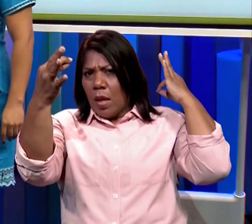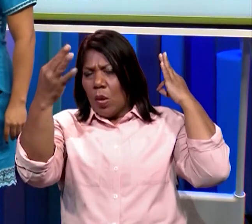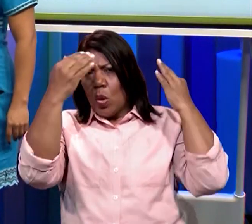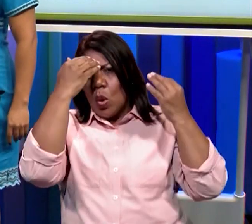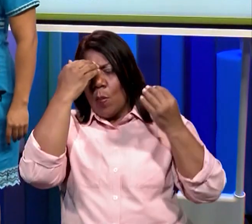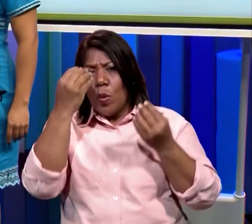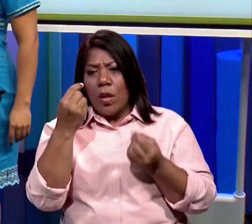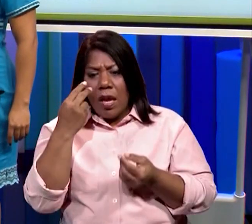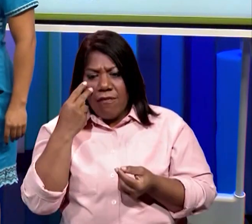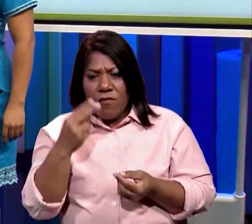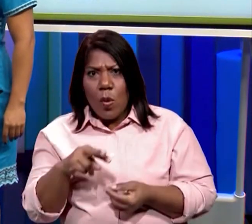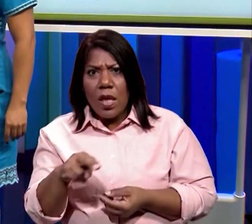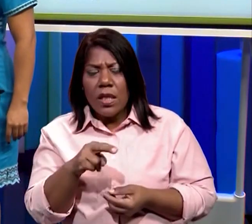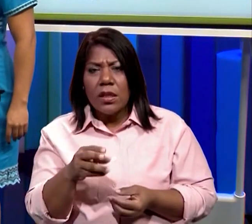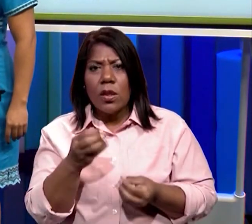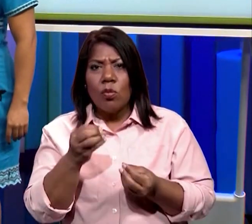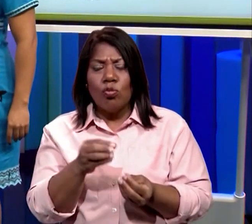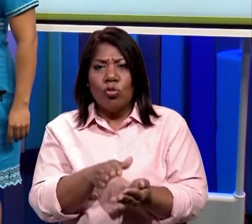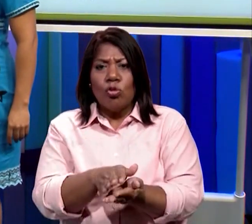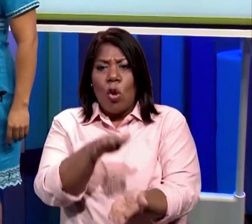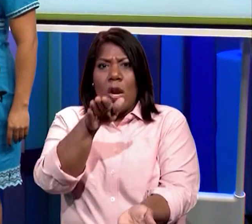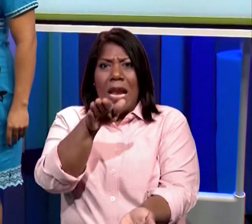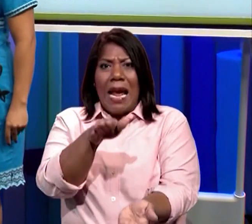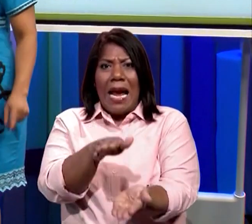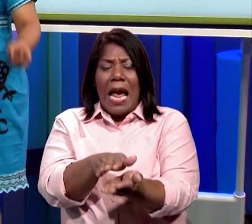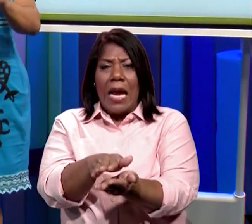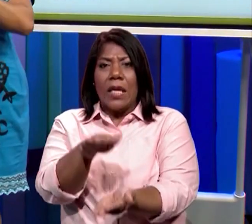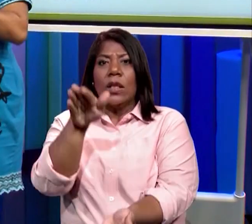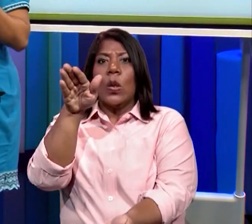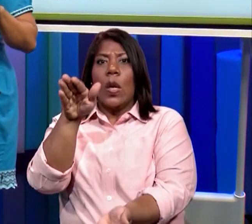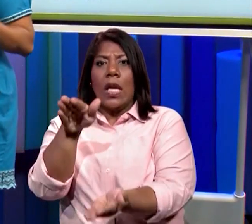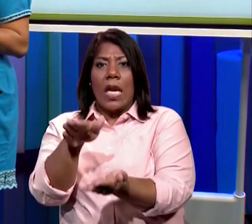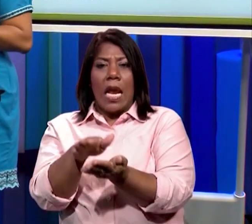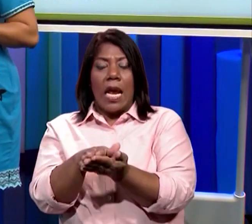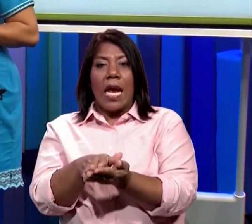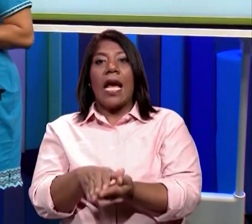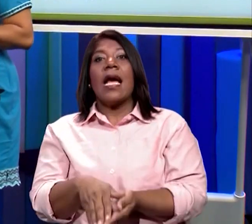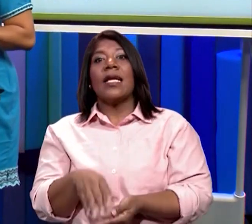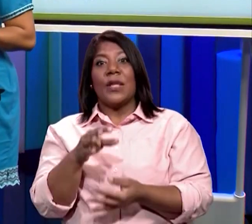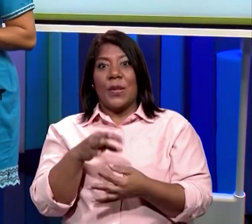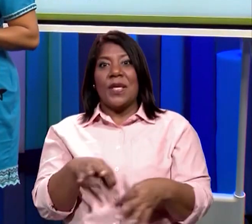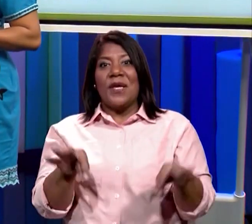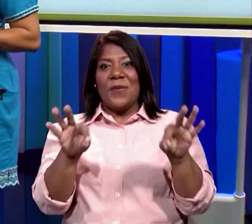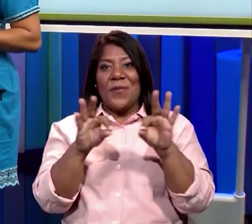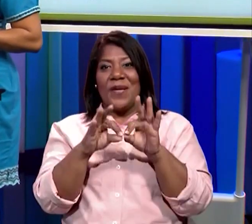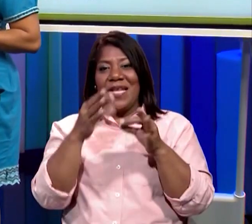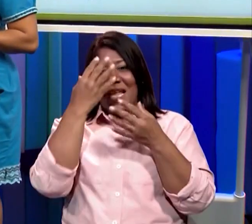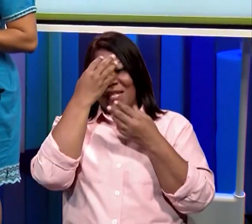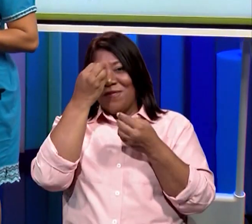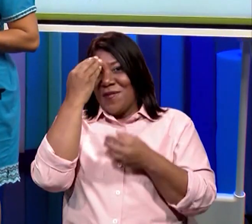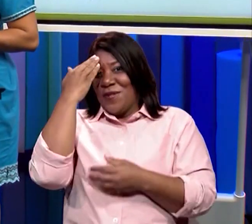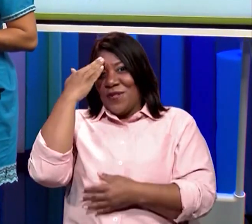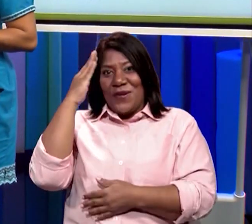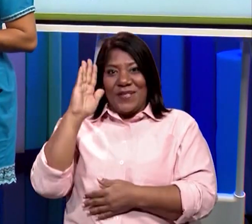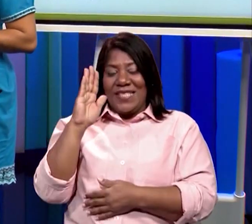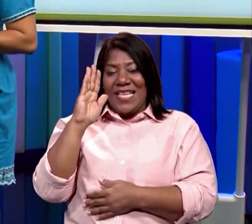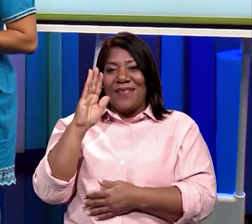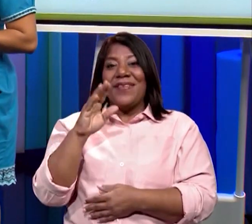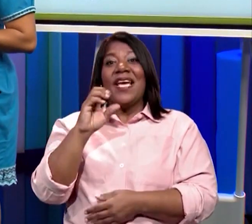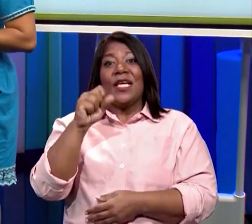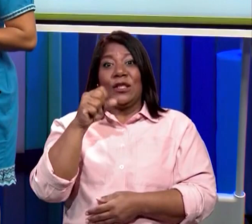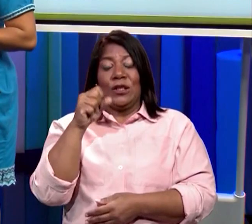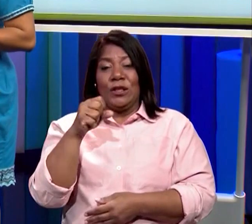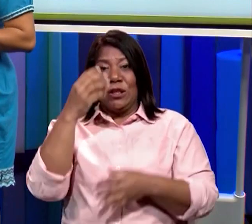había muchos cocodrilos. ¿Tú sabías esa? No, me la sabía. Ah, muy bien. Habían muchos